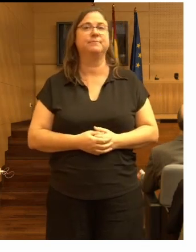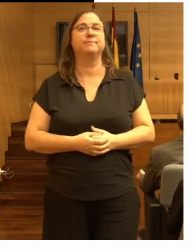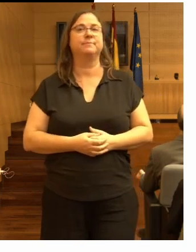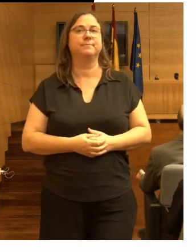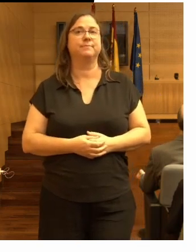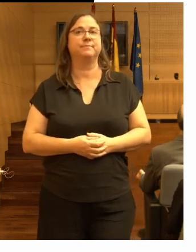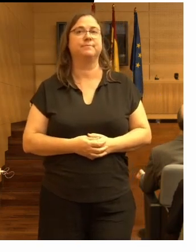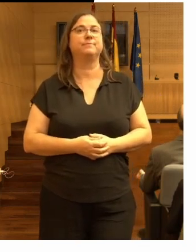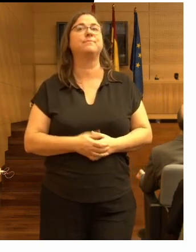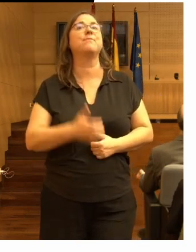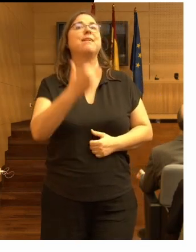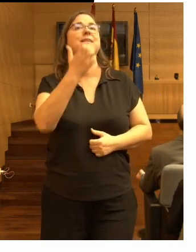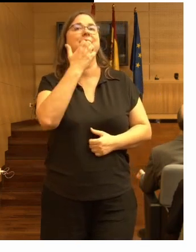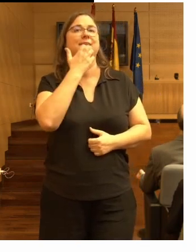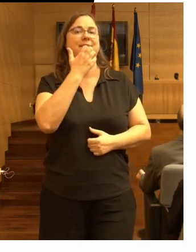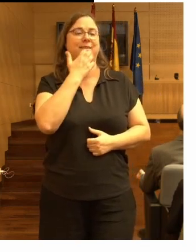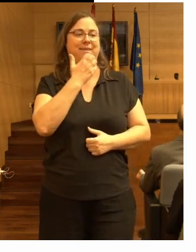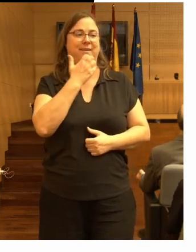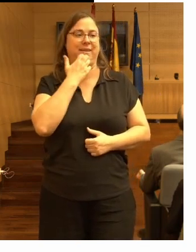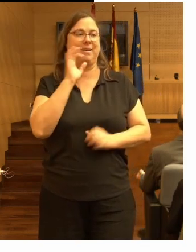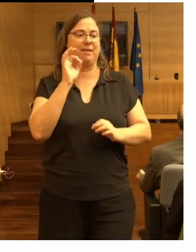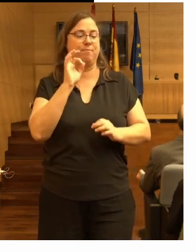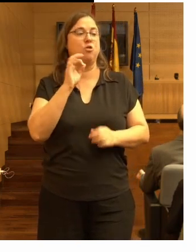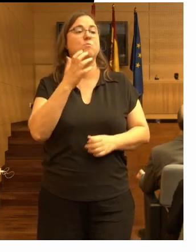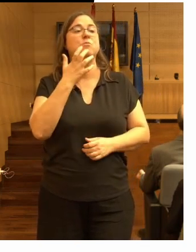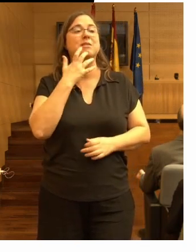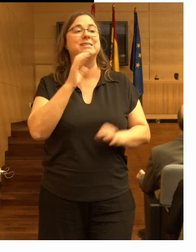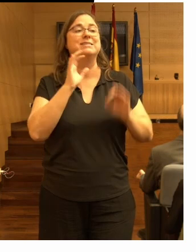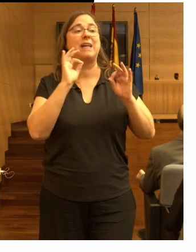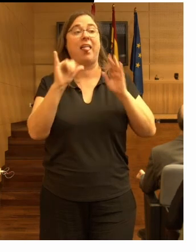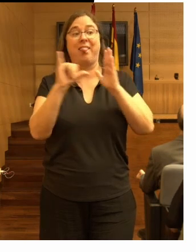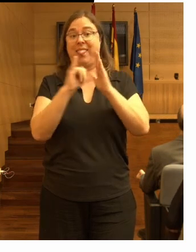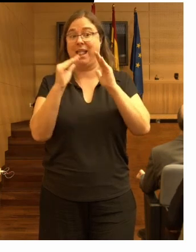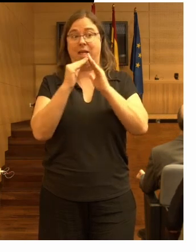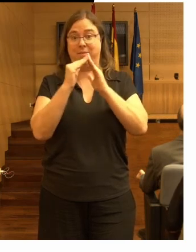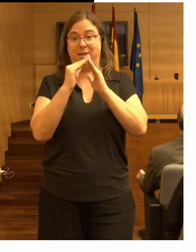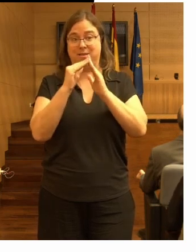os voy a poner un ejemplo de residencia una que está cerca de mi casa